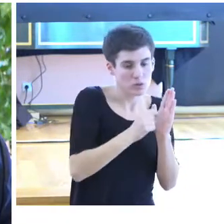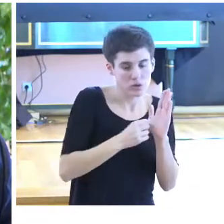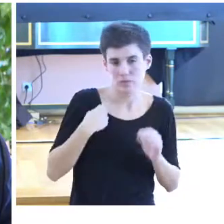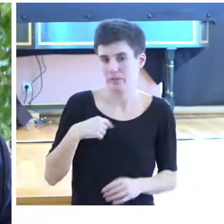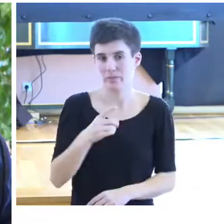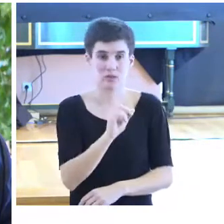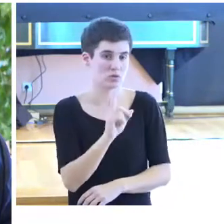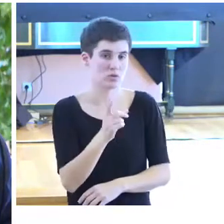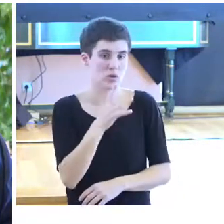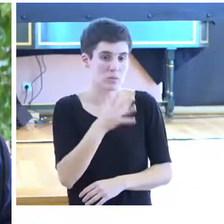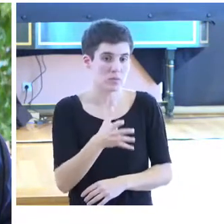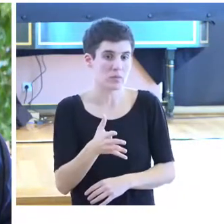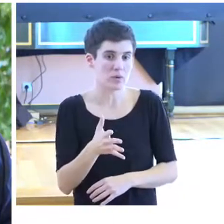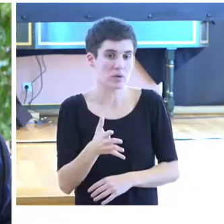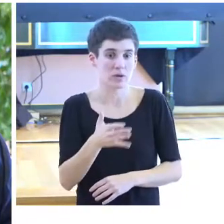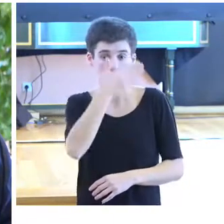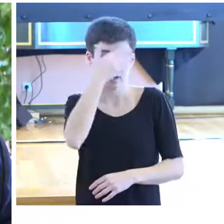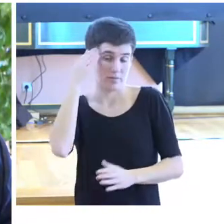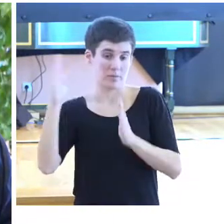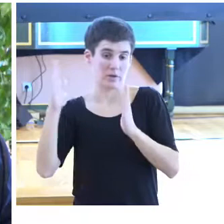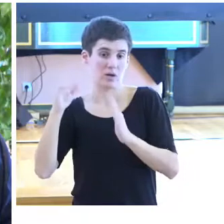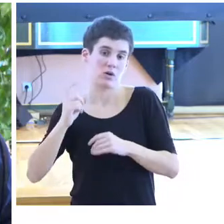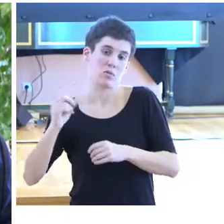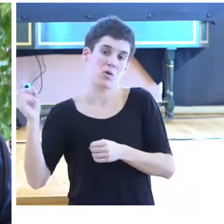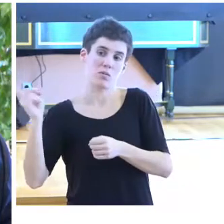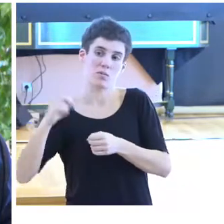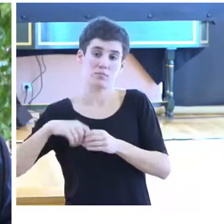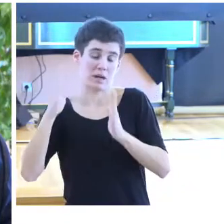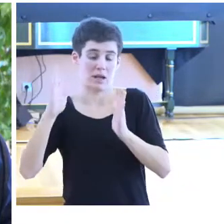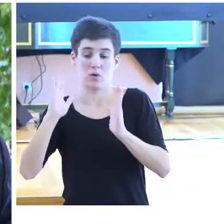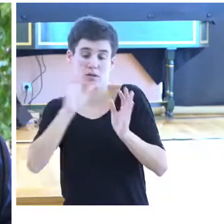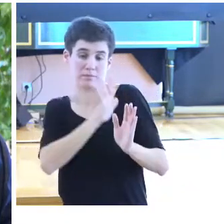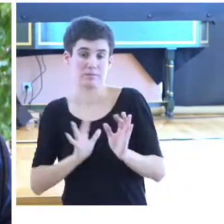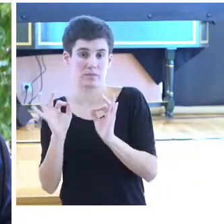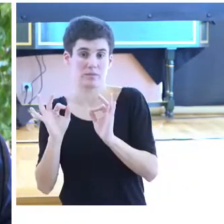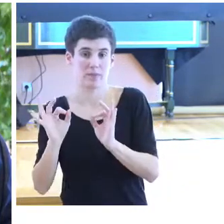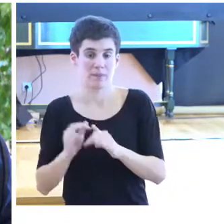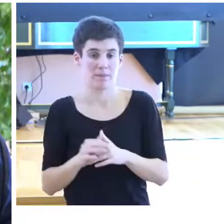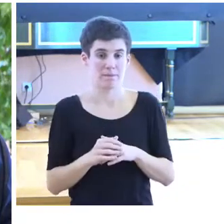hay personal interino, que no tienen las mismas condiciones que cuando son personal funcionario.